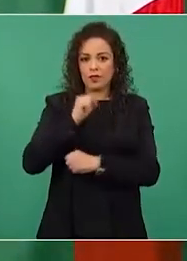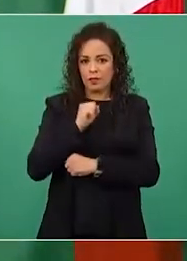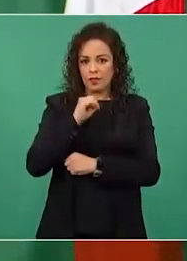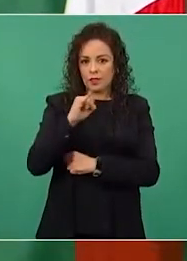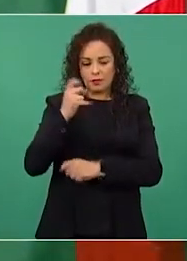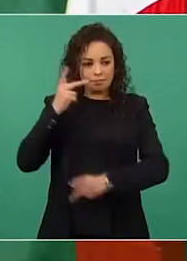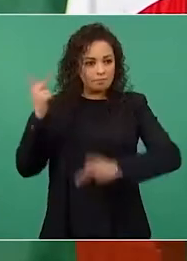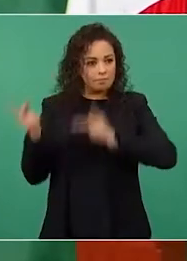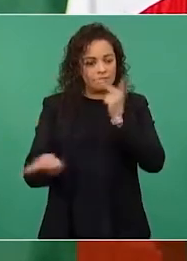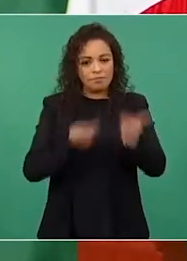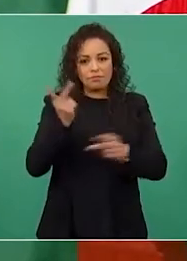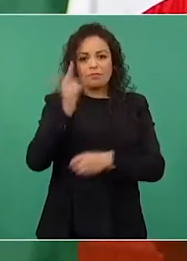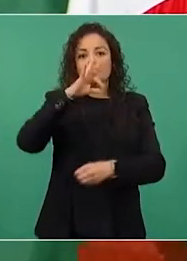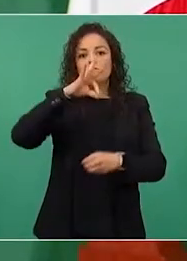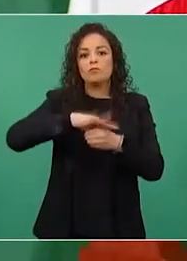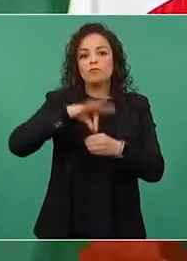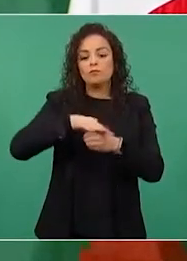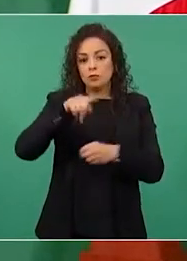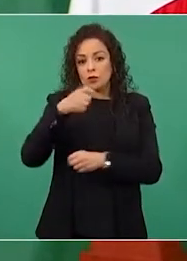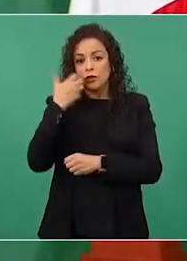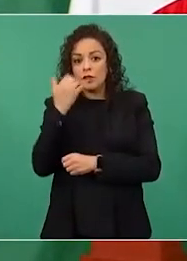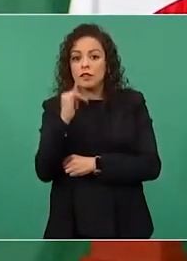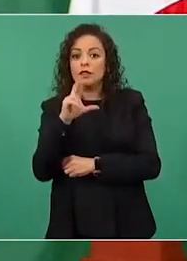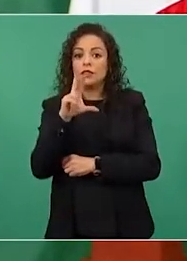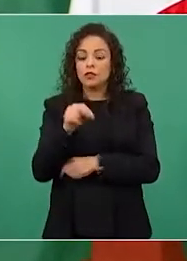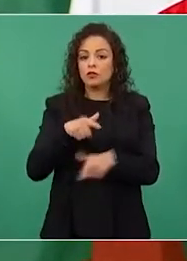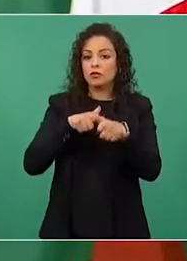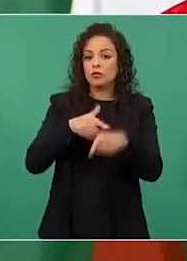con eso,